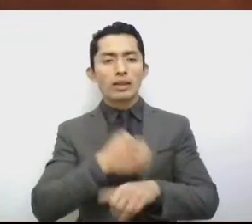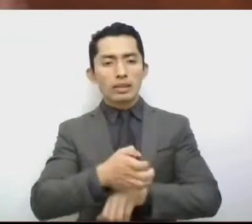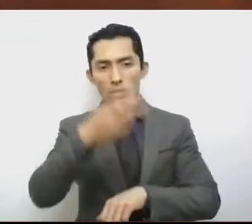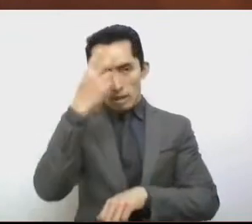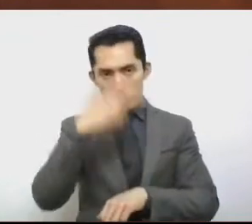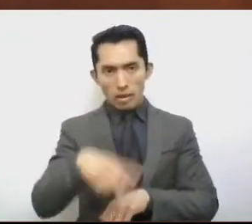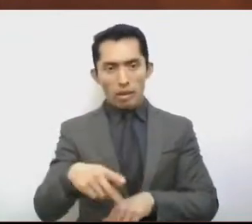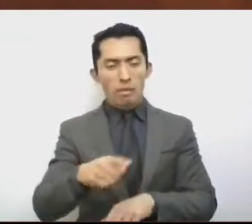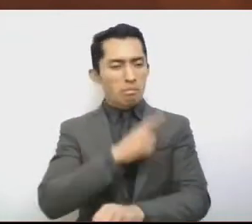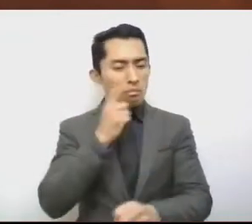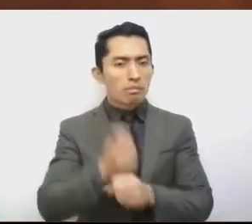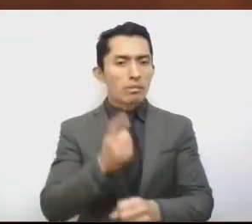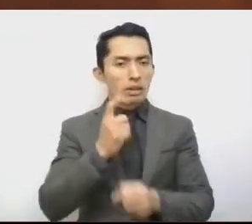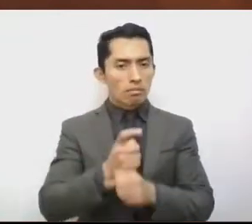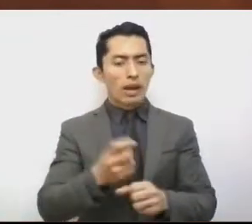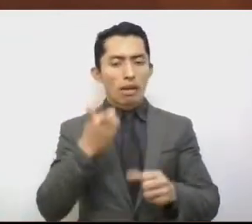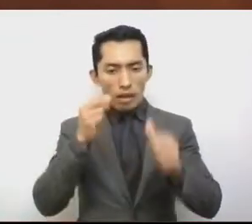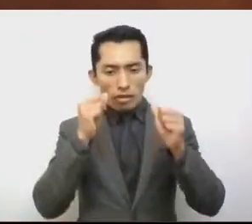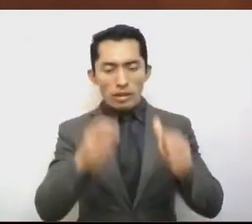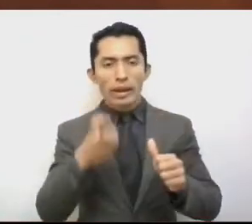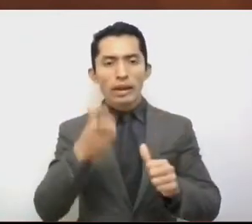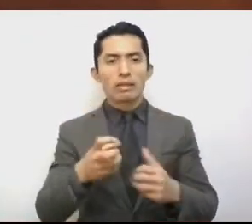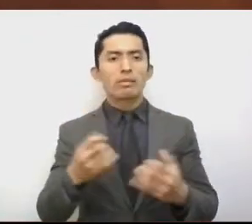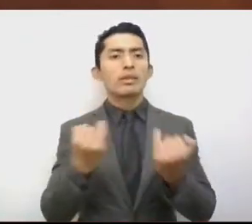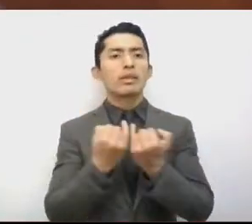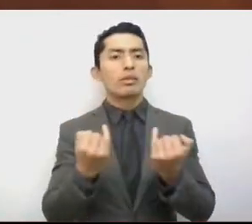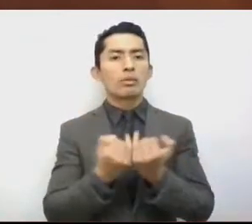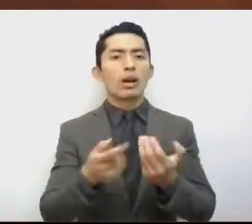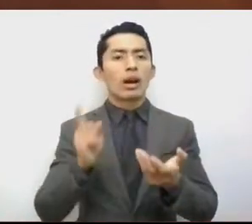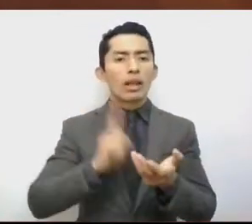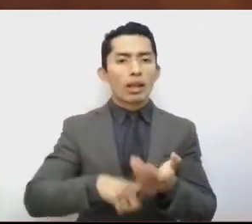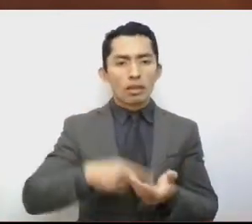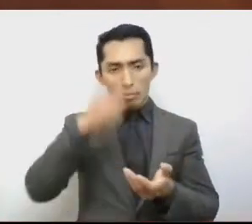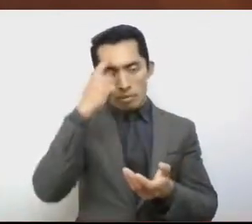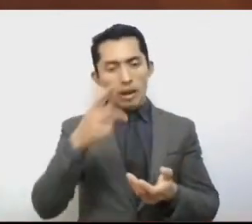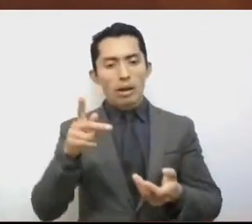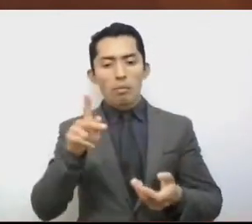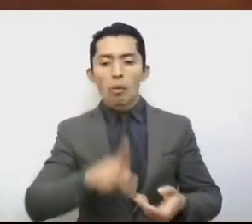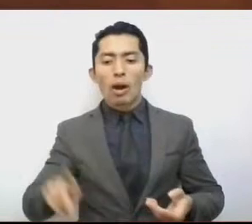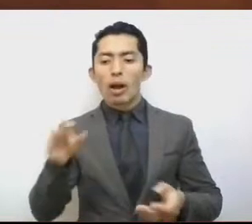Privilegiemos los intereses de nuestros pueblos.